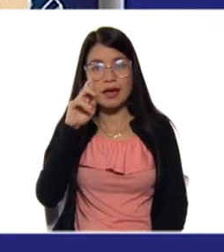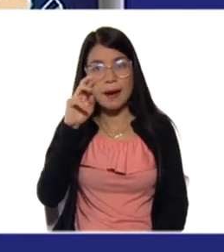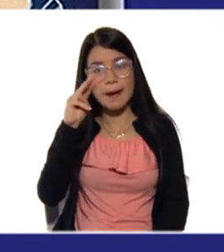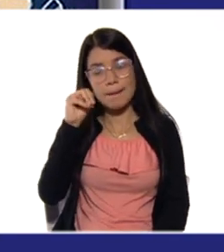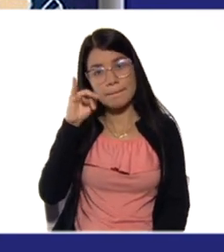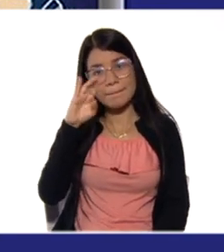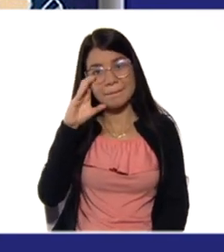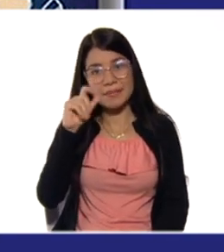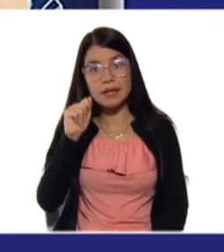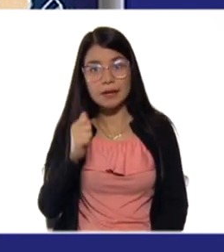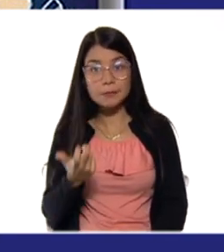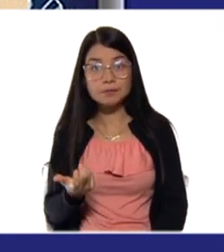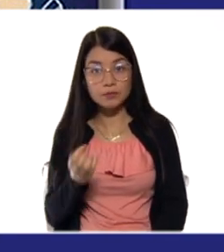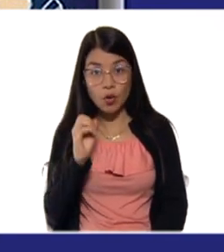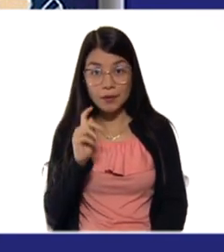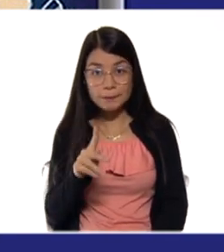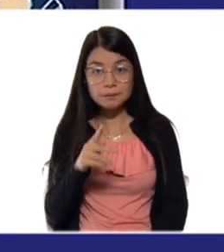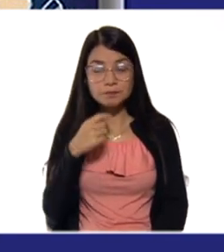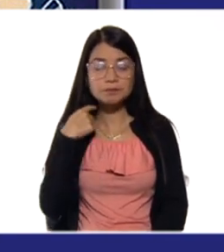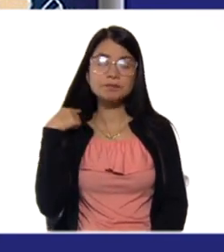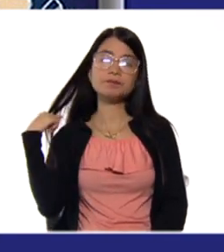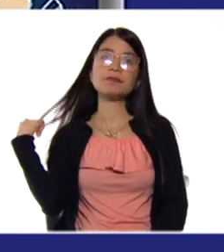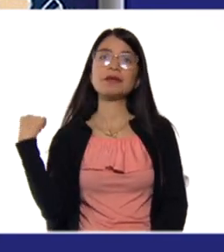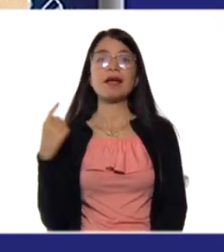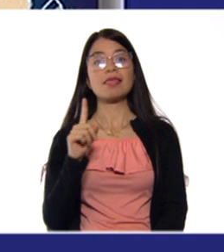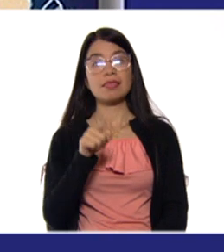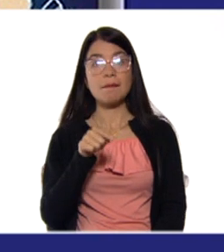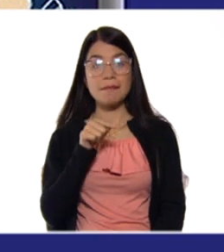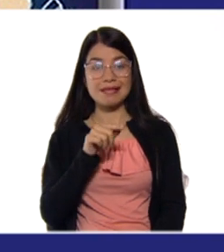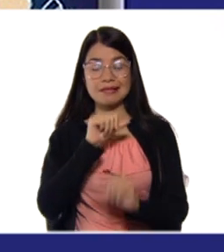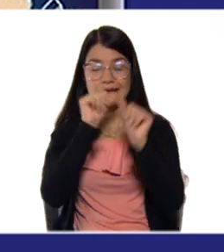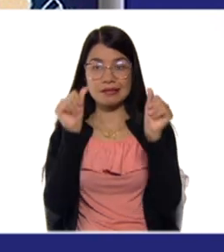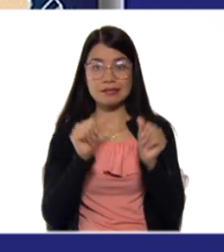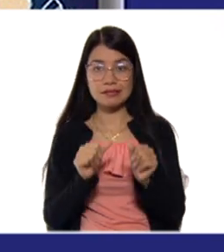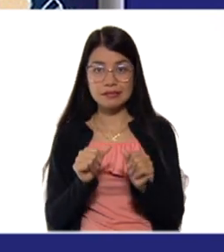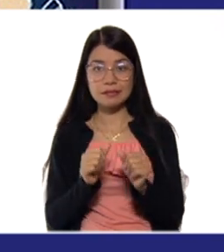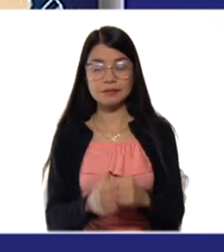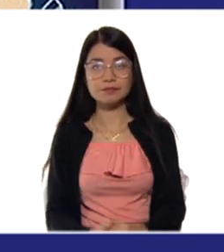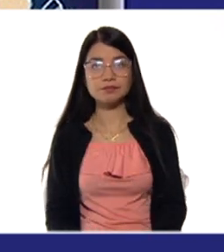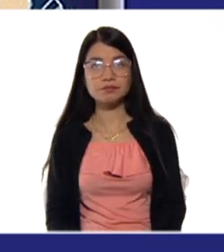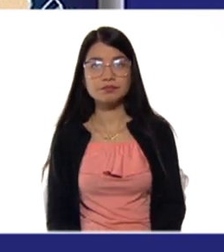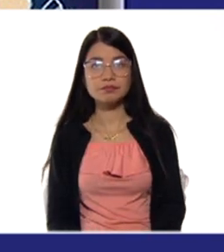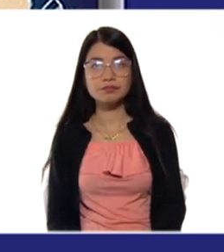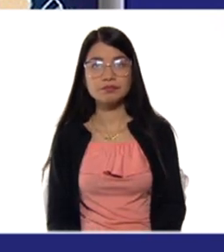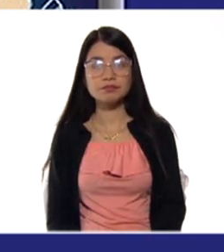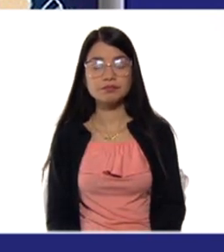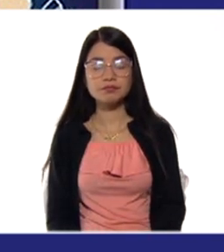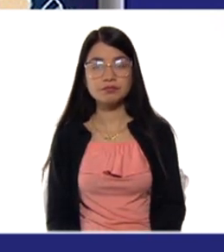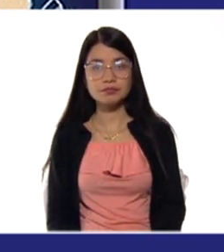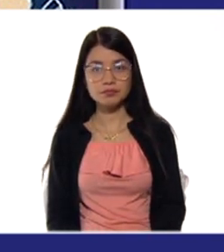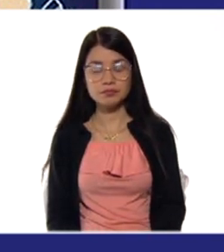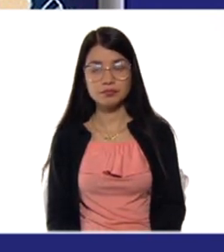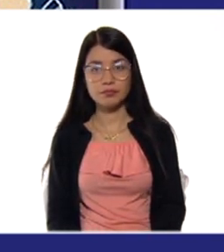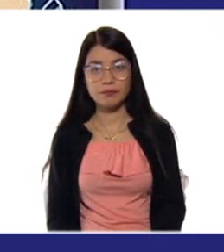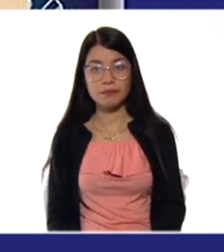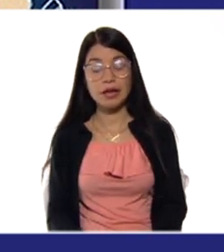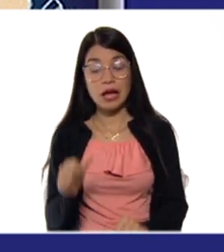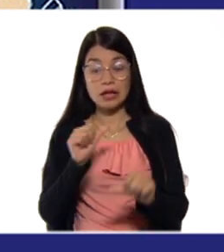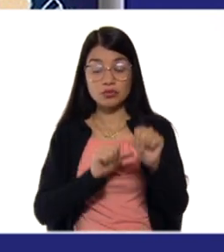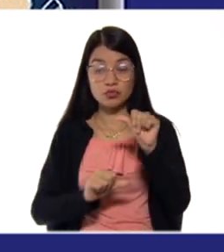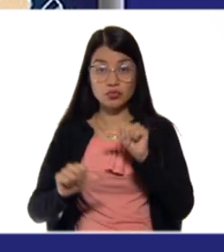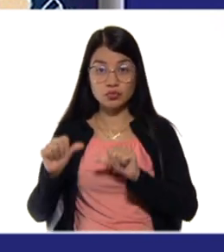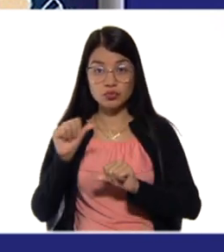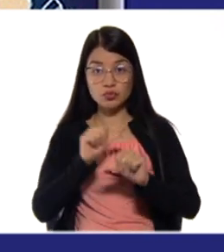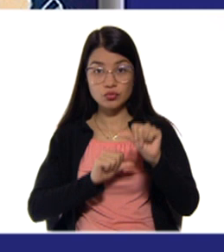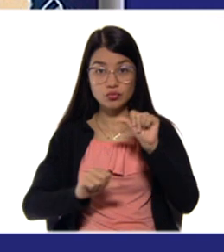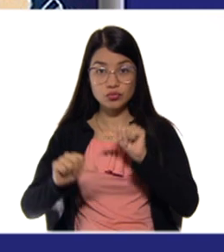¿Ok? Y aquí lo tenemos también en este sistema. Donde nuestros reactantes, ¿ok?, las sustancias que tenemos